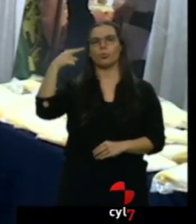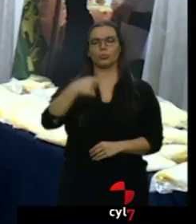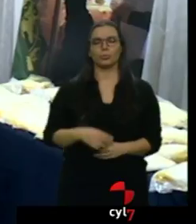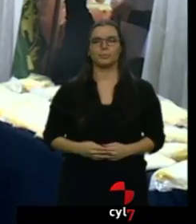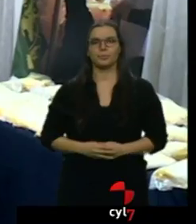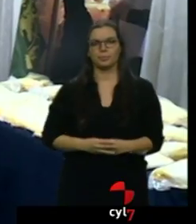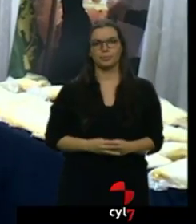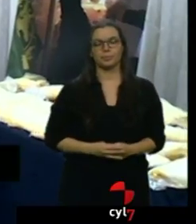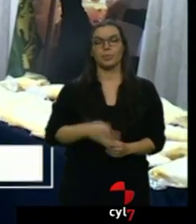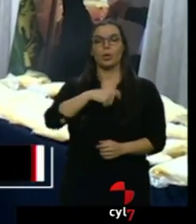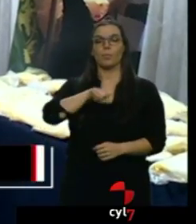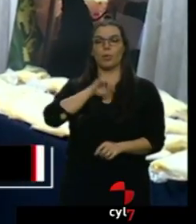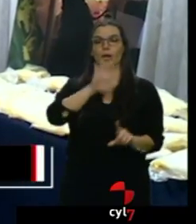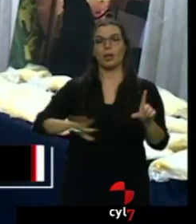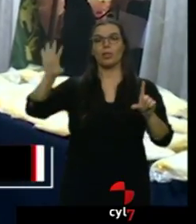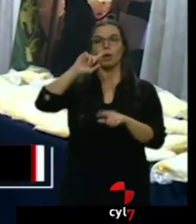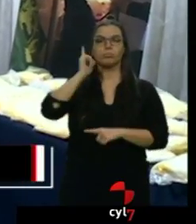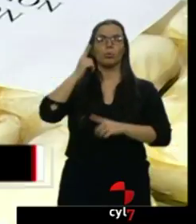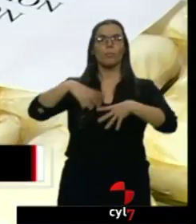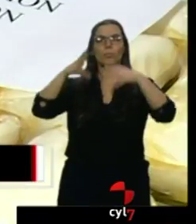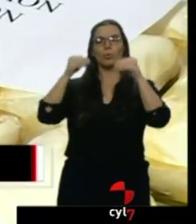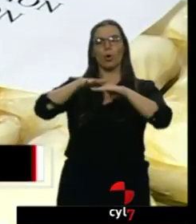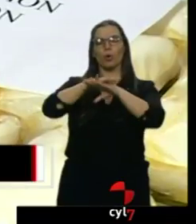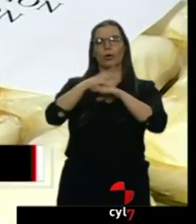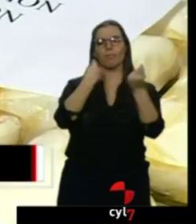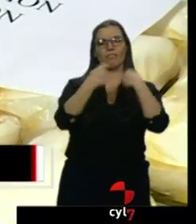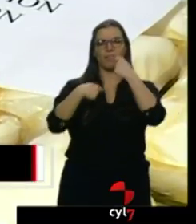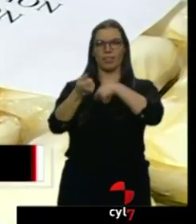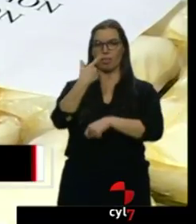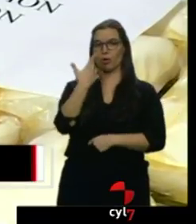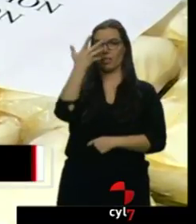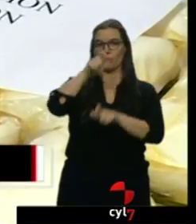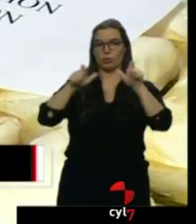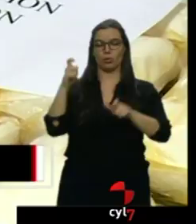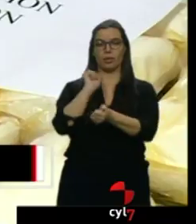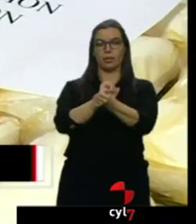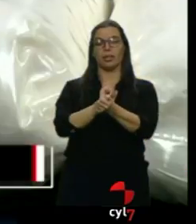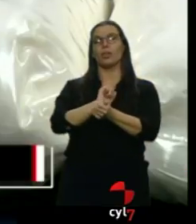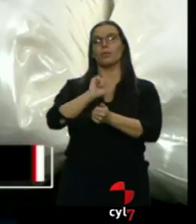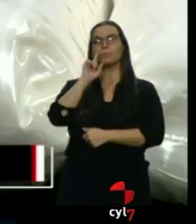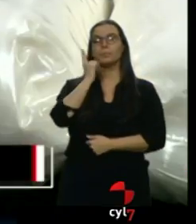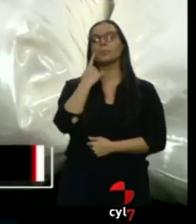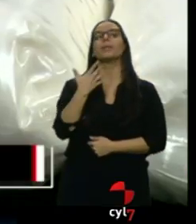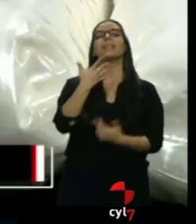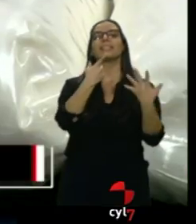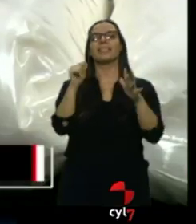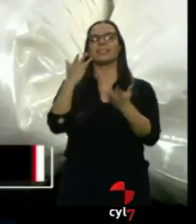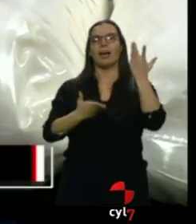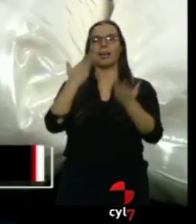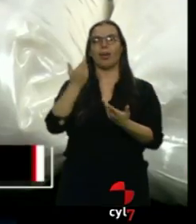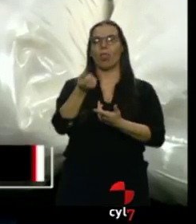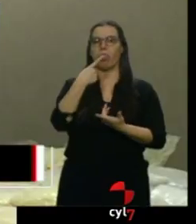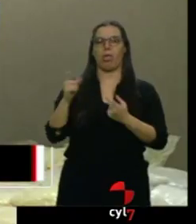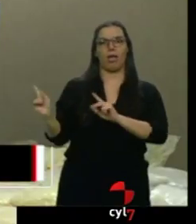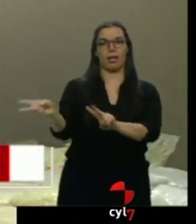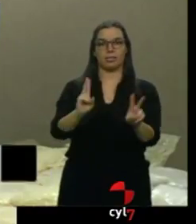La Policía Nacional desmantela en Burgos una red de distribución de droga. 5 detenidos y se han requisado 60 kilos de speed. La operación comenzó